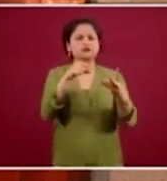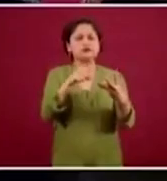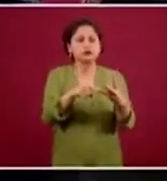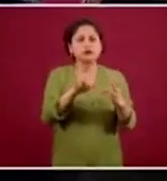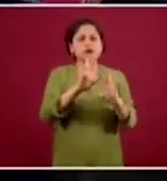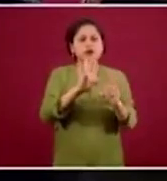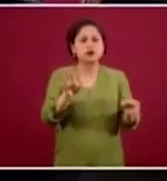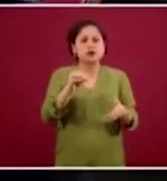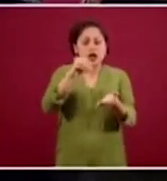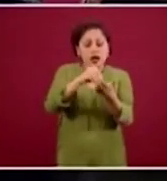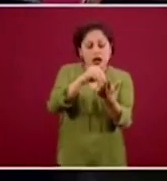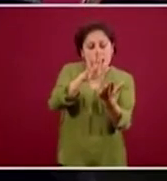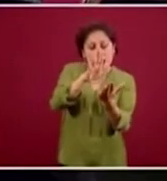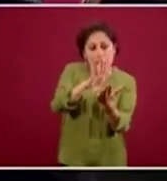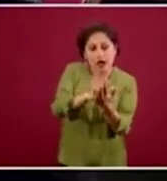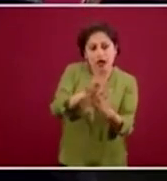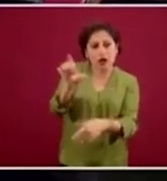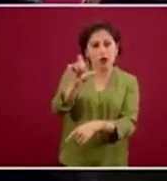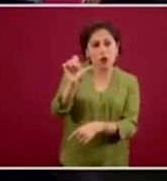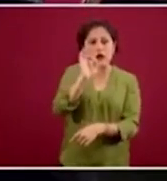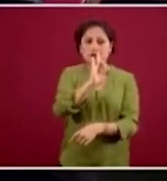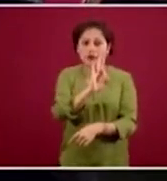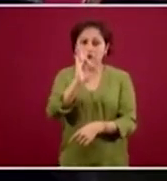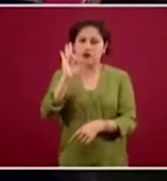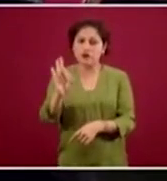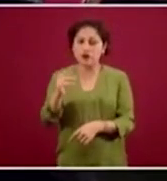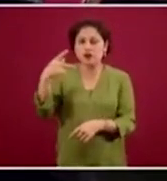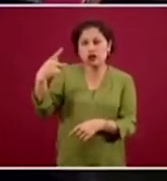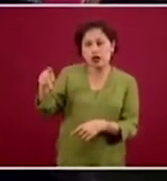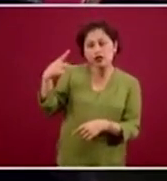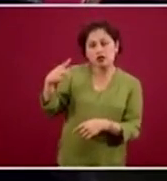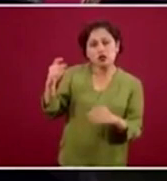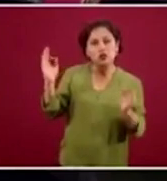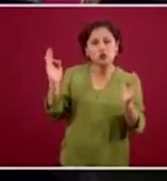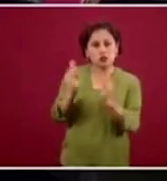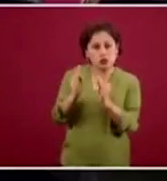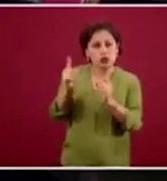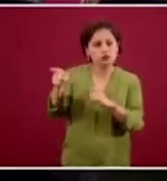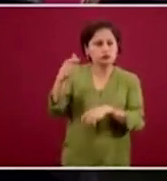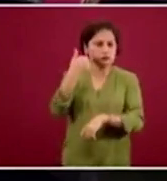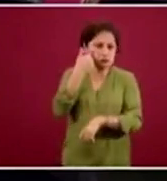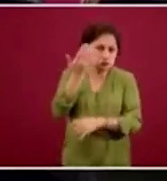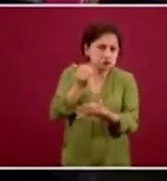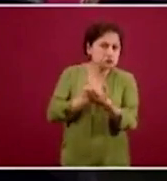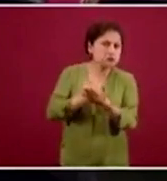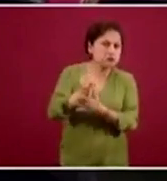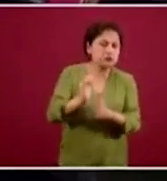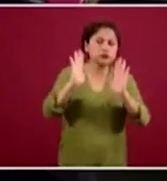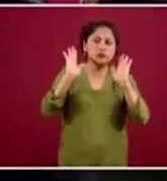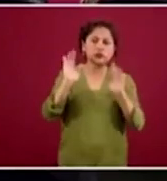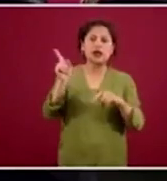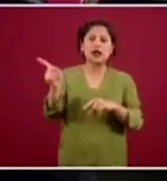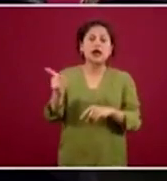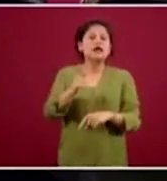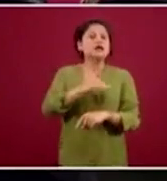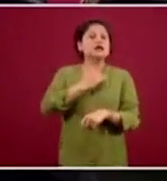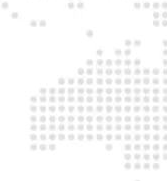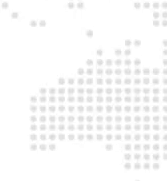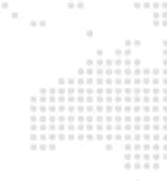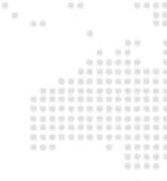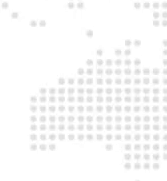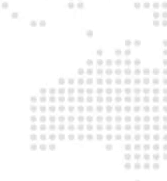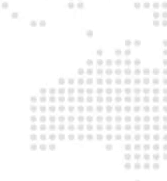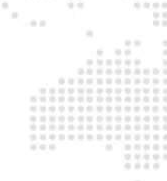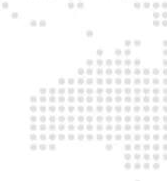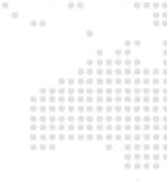en el banco de sangre de mayor conveniencia, en el banco de sangre más segura y con un horario para que pueda acudir.